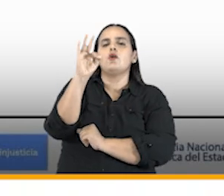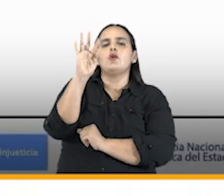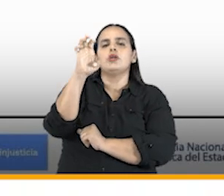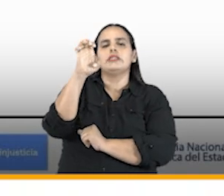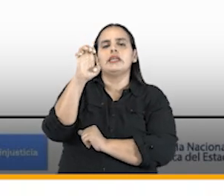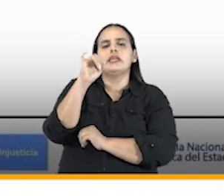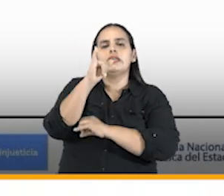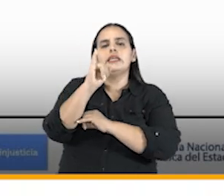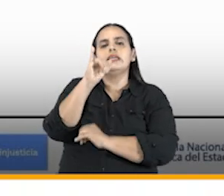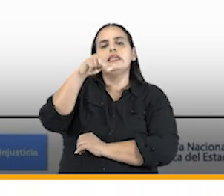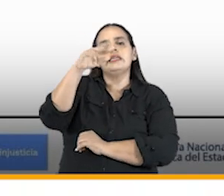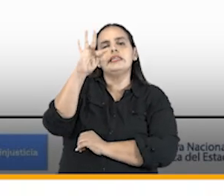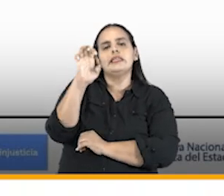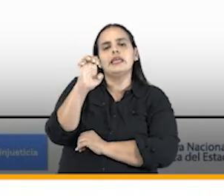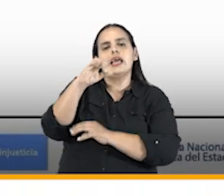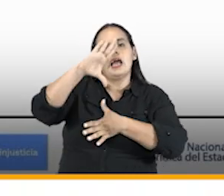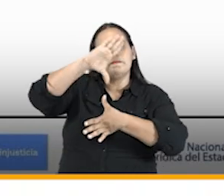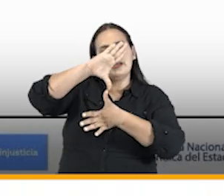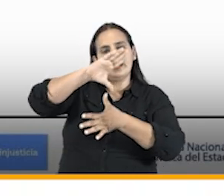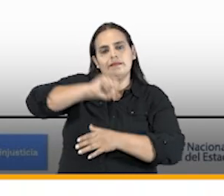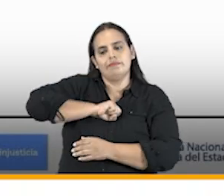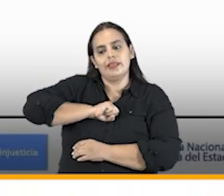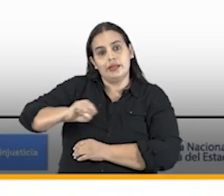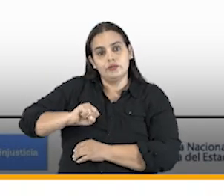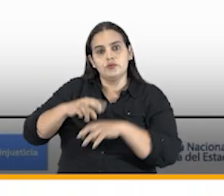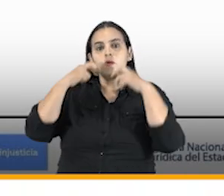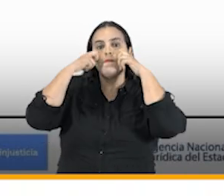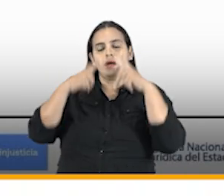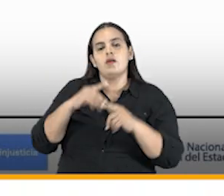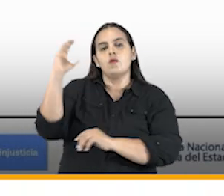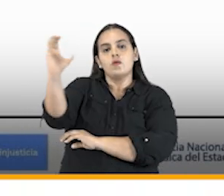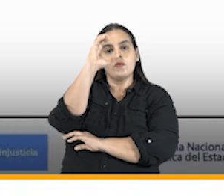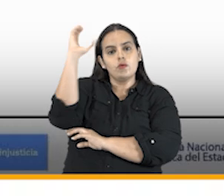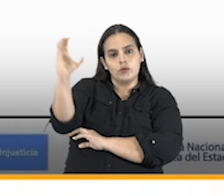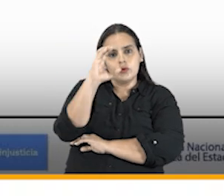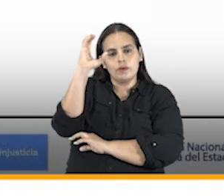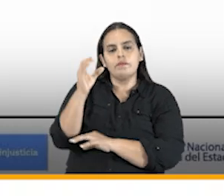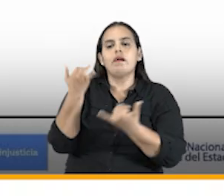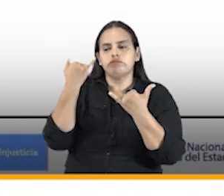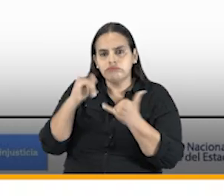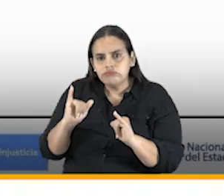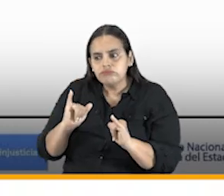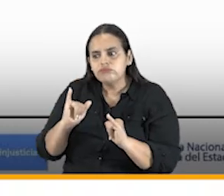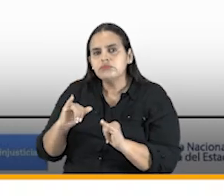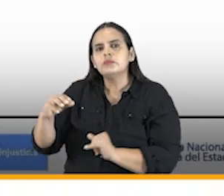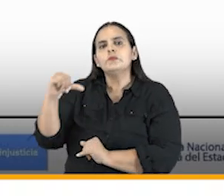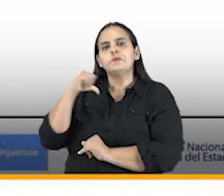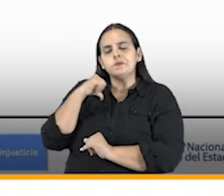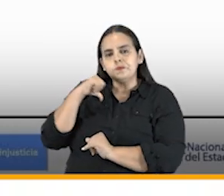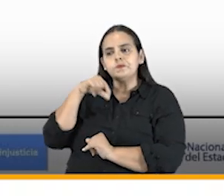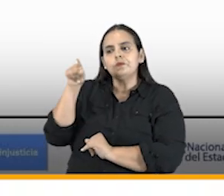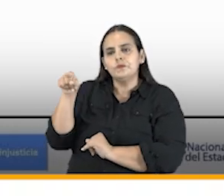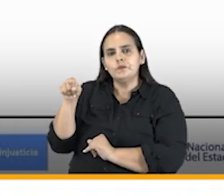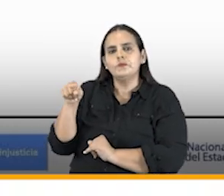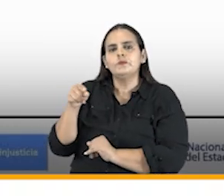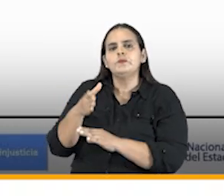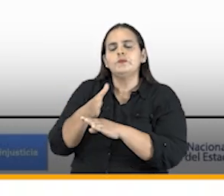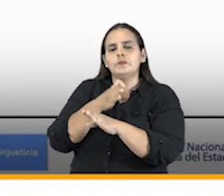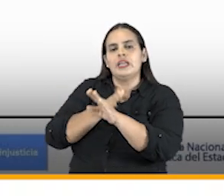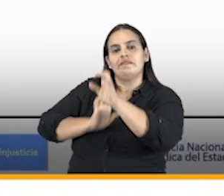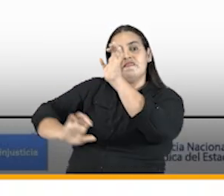Humanos Colombia depositó en la agencia de defensa jurídica